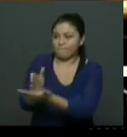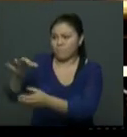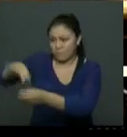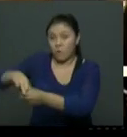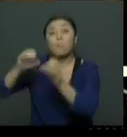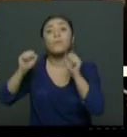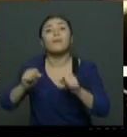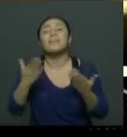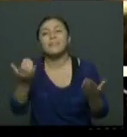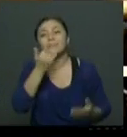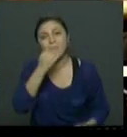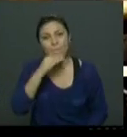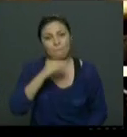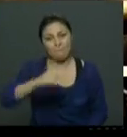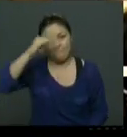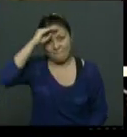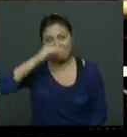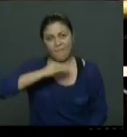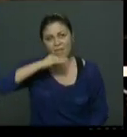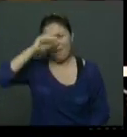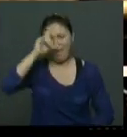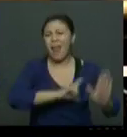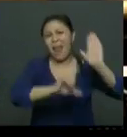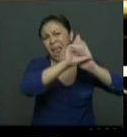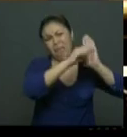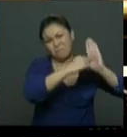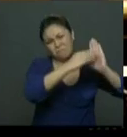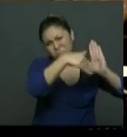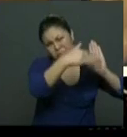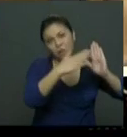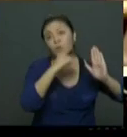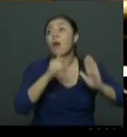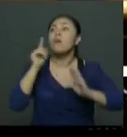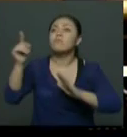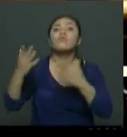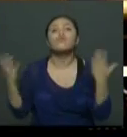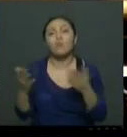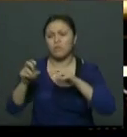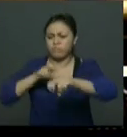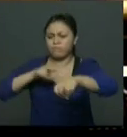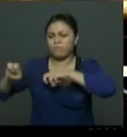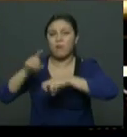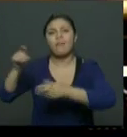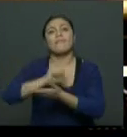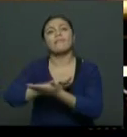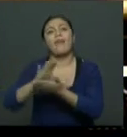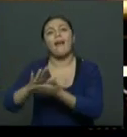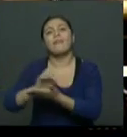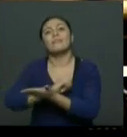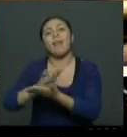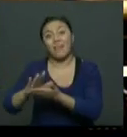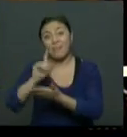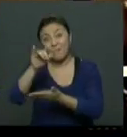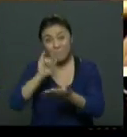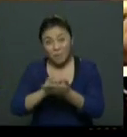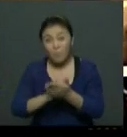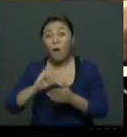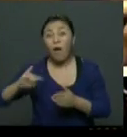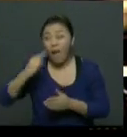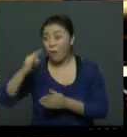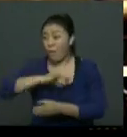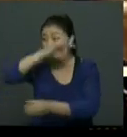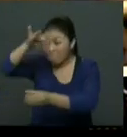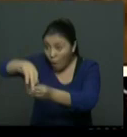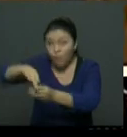Medellín, por ejemplo, sin que exista esta ley, ya el sistema masivo de transporte funciona de manera gratuita los días de elecciones y esto garantiza por lo